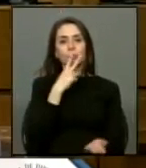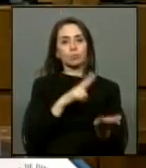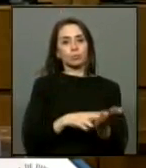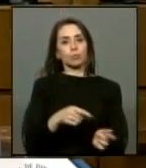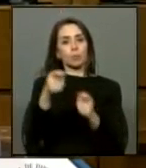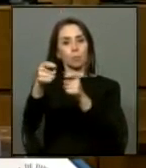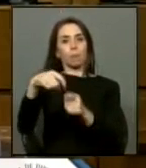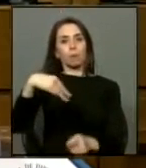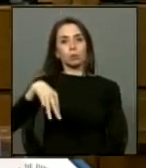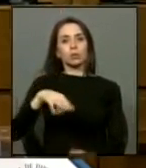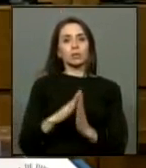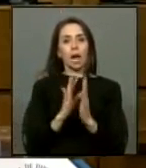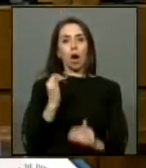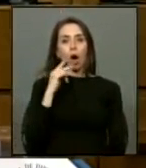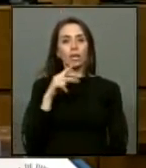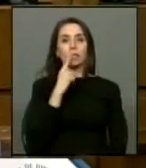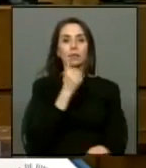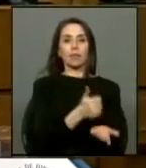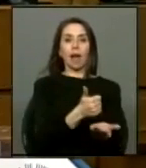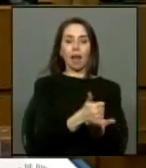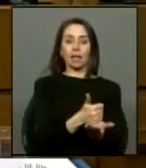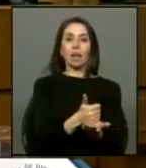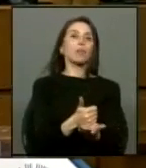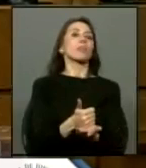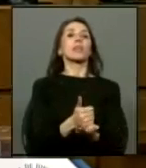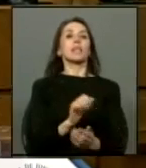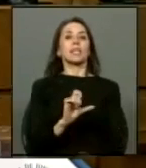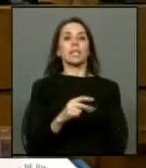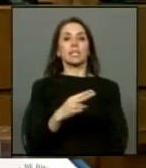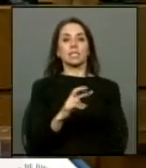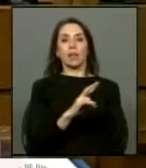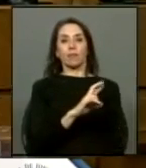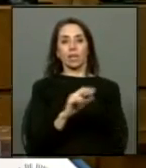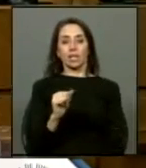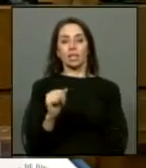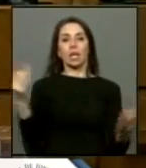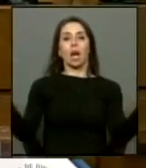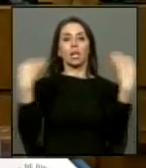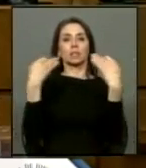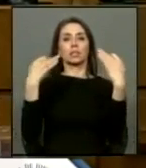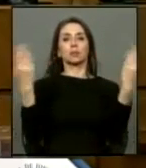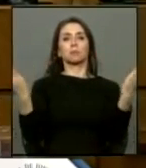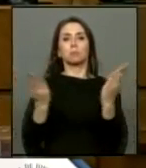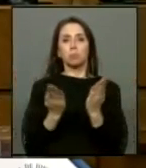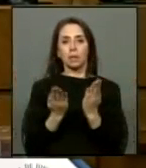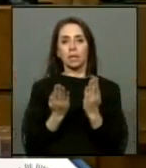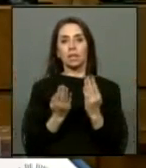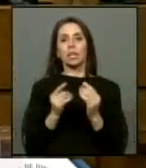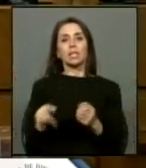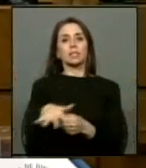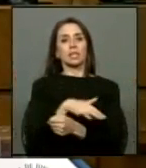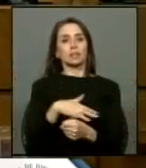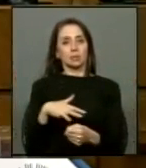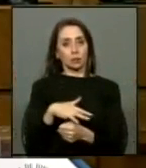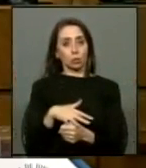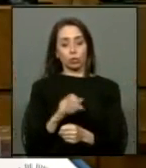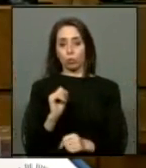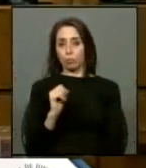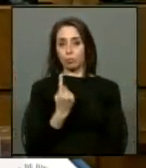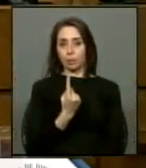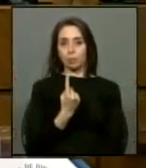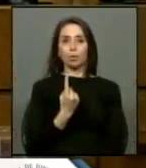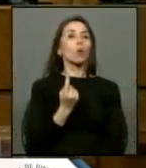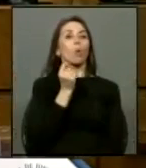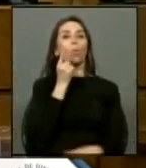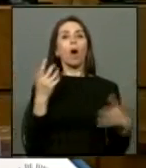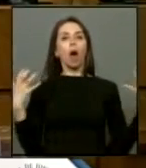Municipalidad de San Joaquín y al señor alcalde, don Sergio Echeverría García, para que nos explique en detalle la siguiente situación. En primer lugar, cuál